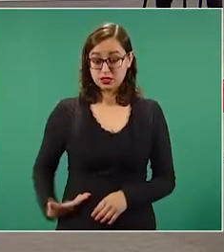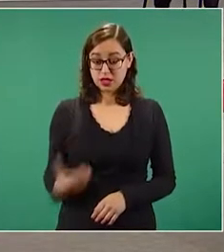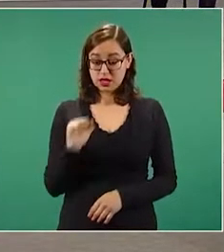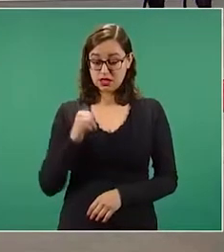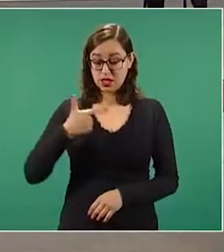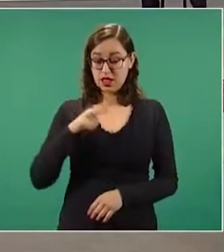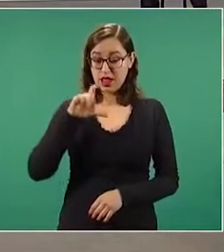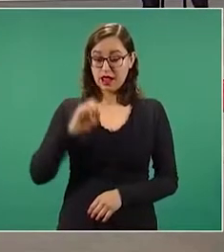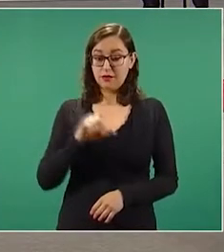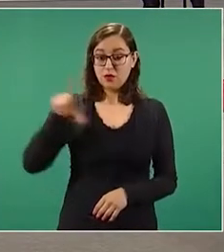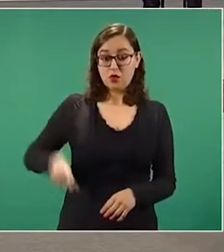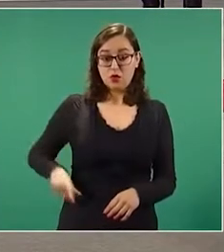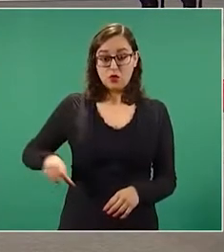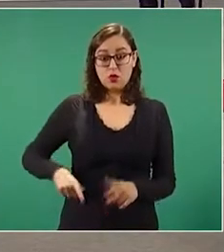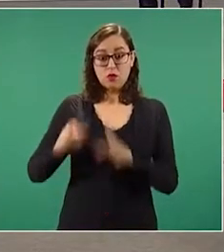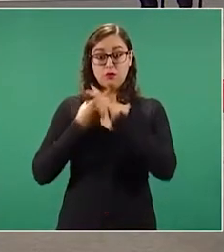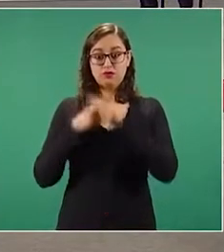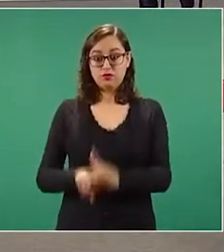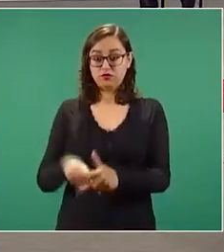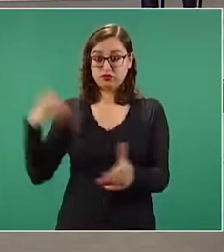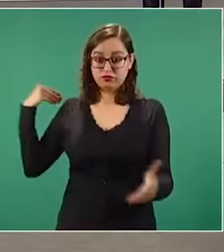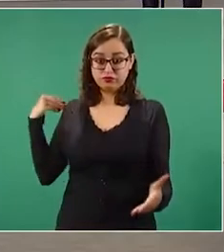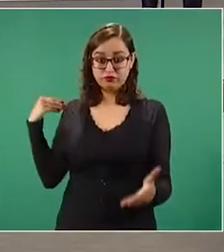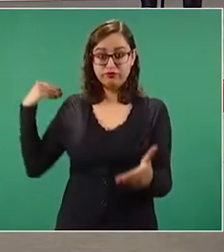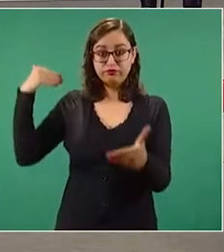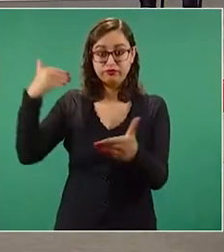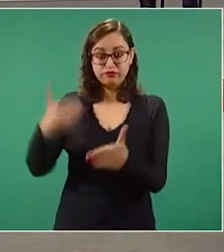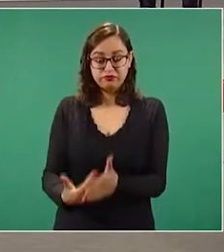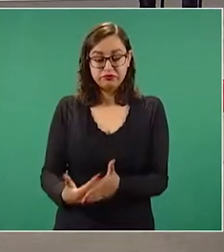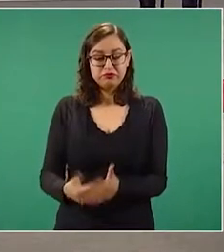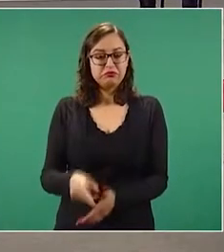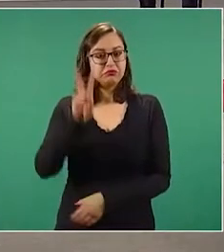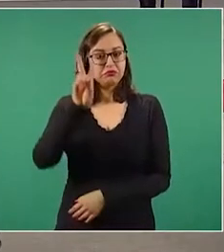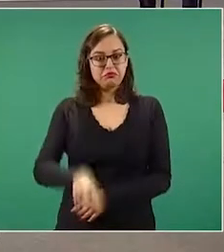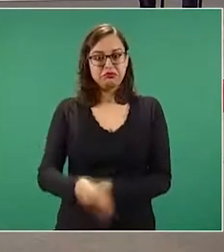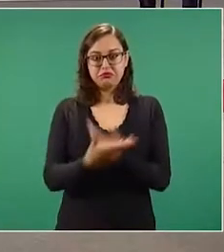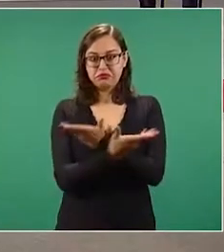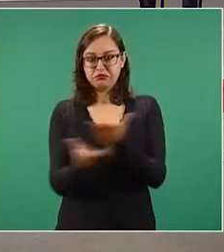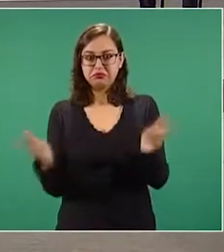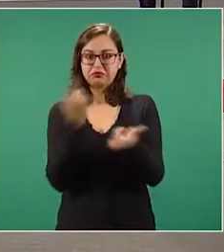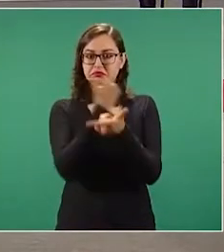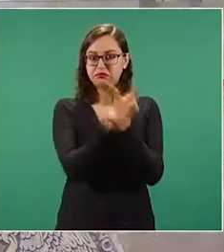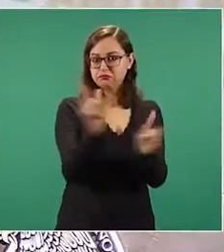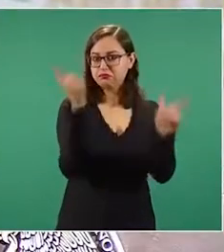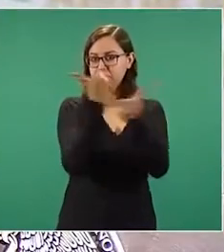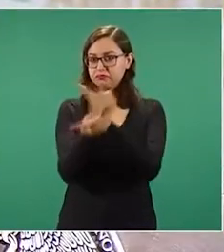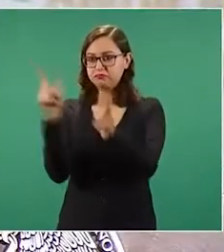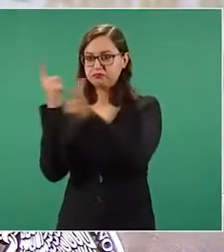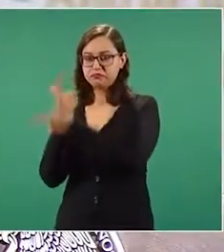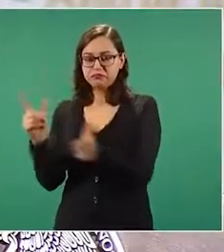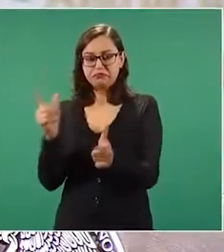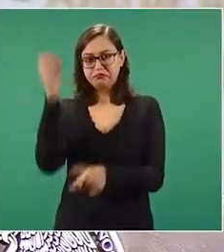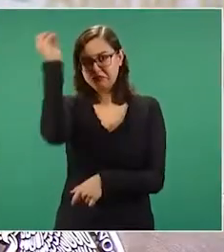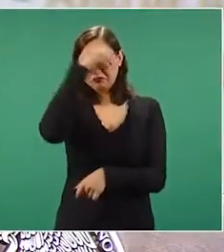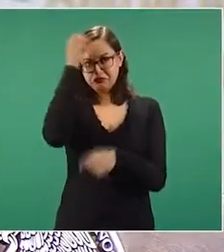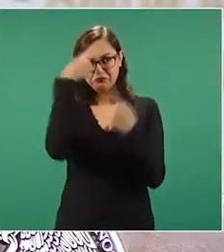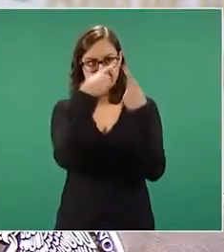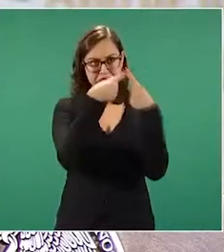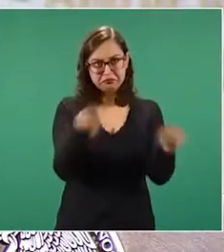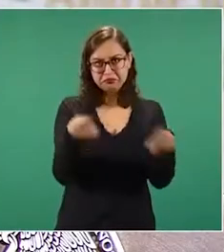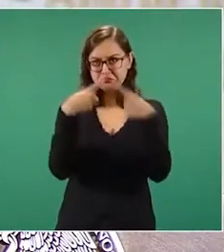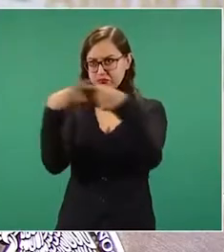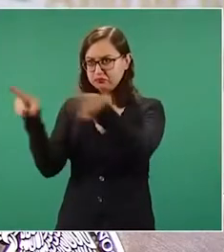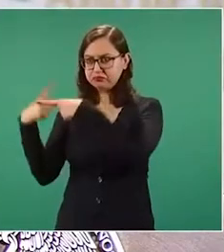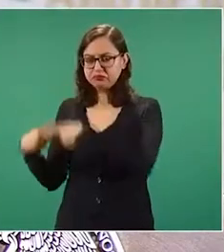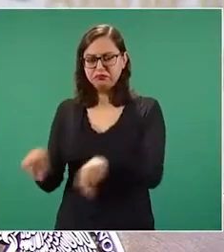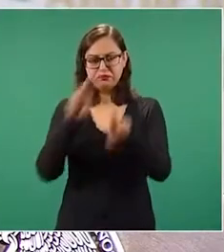Manuel López Obrador se han respetado de manera plena las libertades democráticas y el derecho a disentir. No